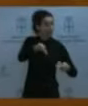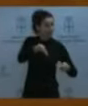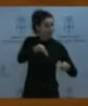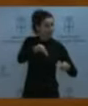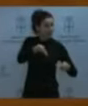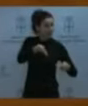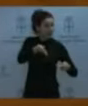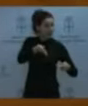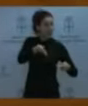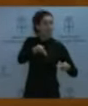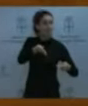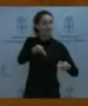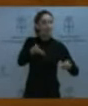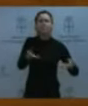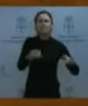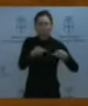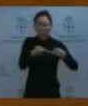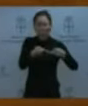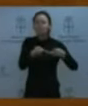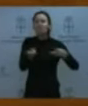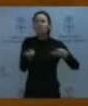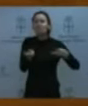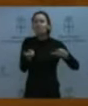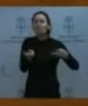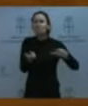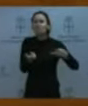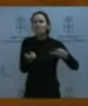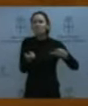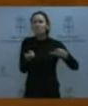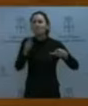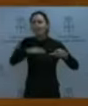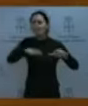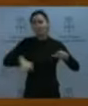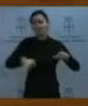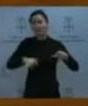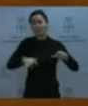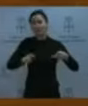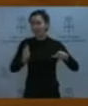mediante la visita al lugar. ¿Y cuál es el problema? El problema es que la mayor parte de las personas